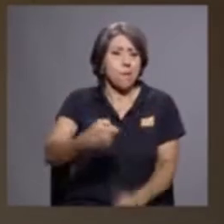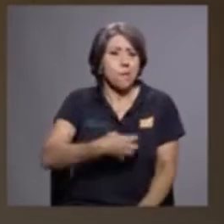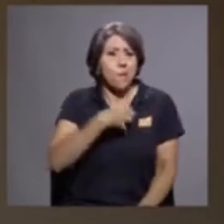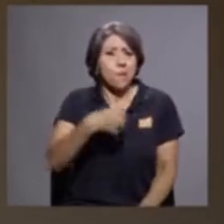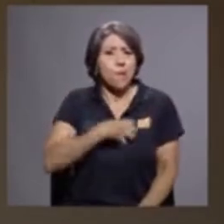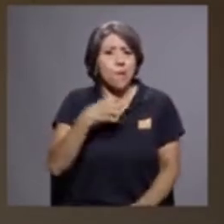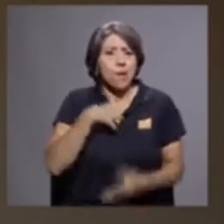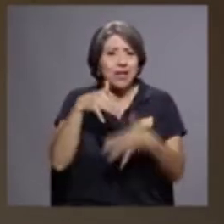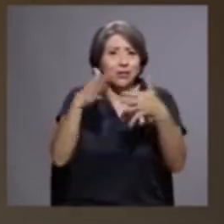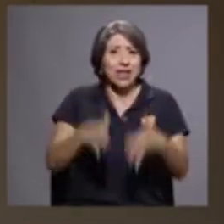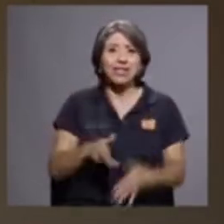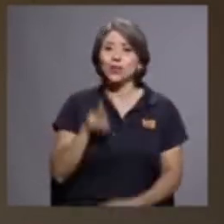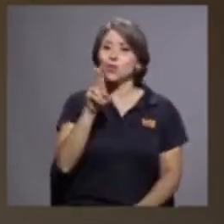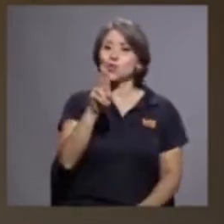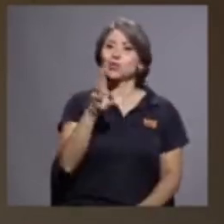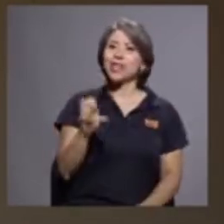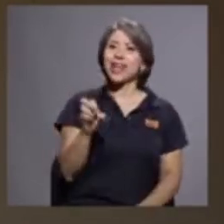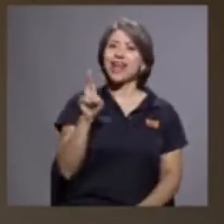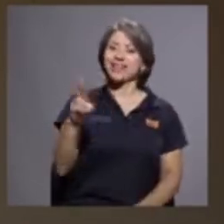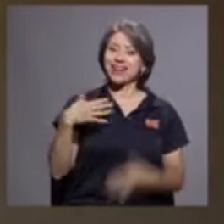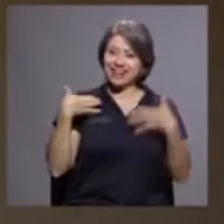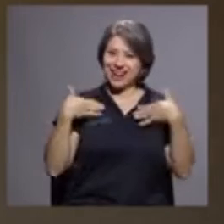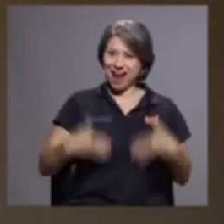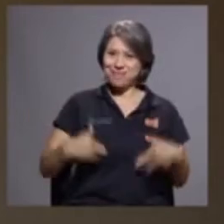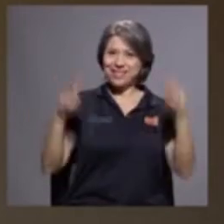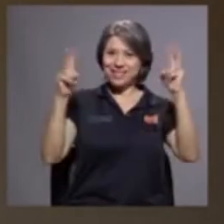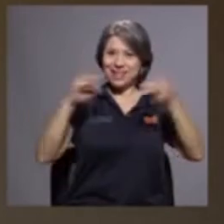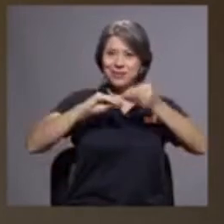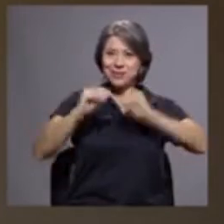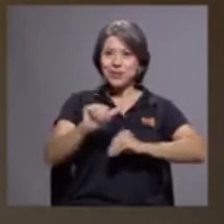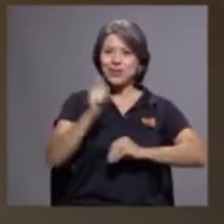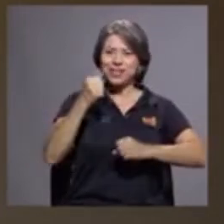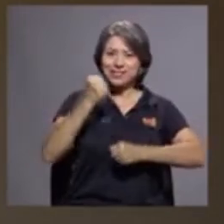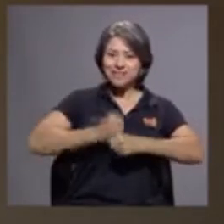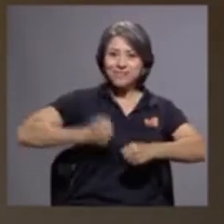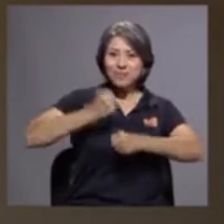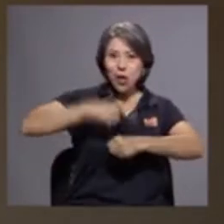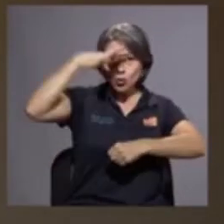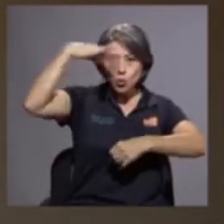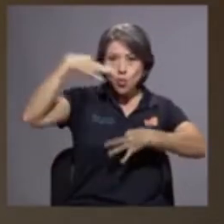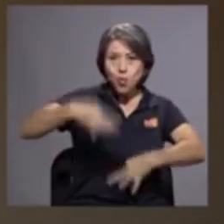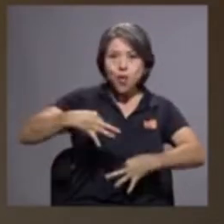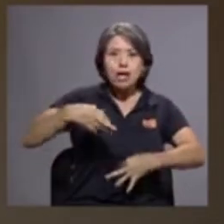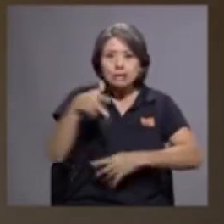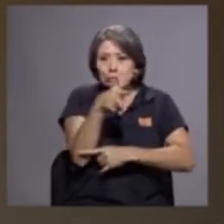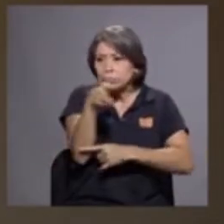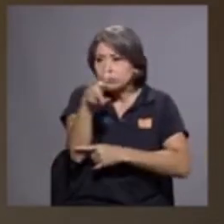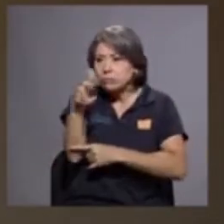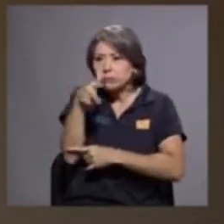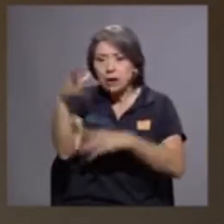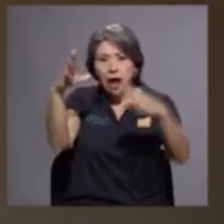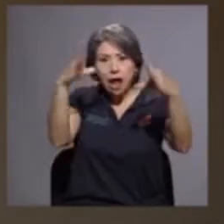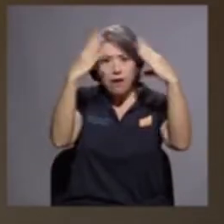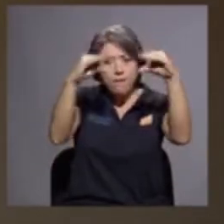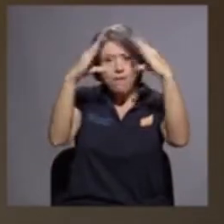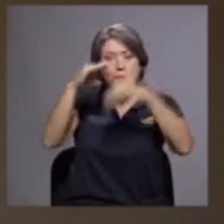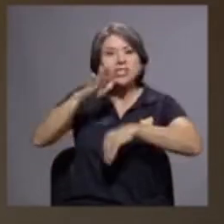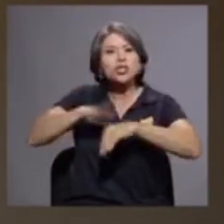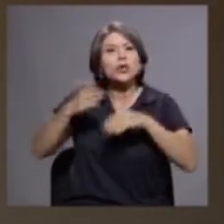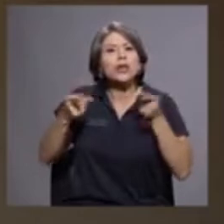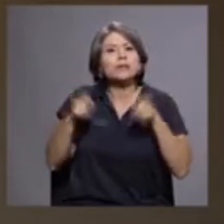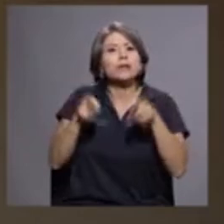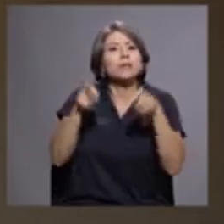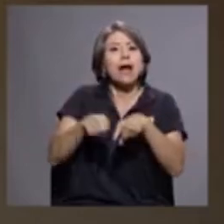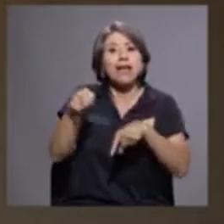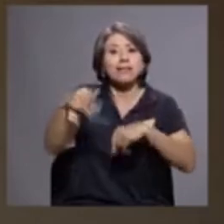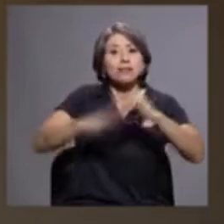ha puesto la camisa, se ha puesto la 10 y ha hecho varios especiales y varios reportajes sobre lo que ha sucedido justamente en estos edificios.